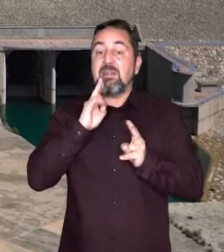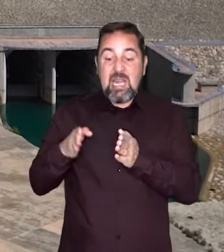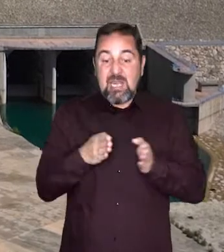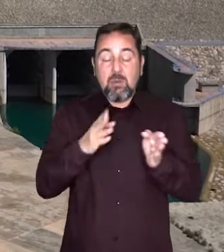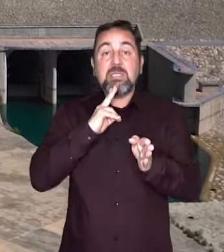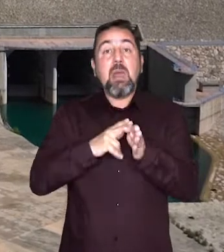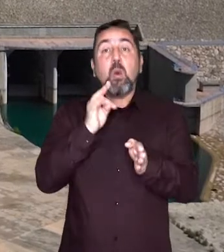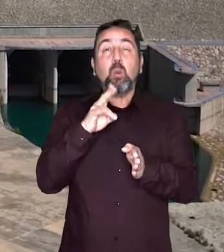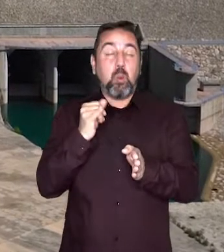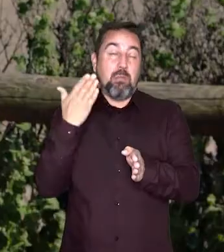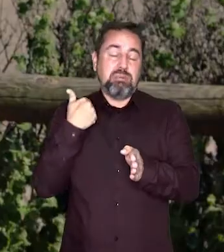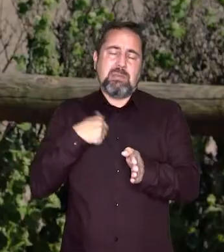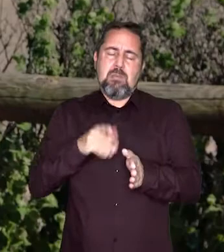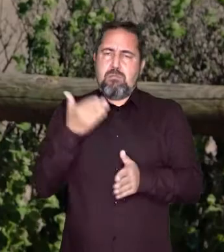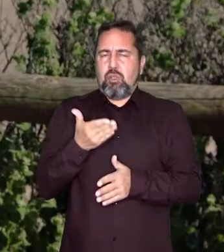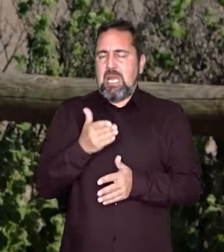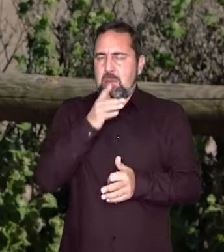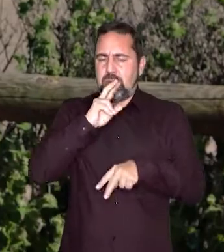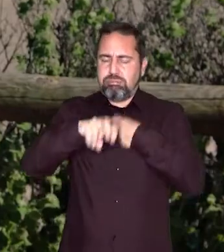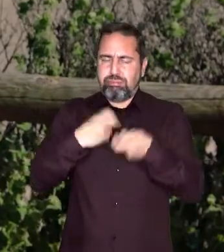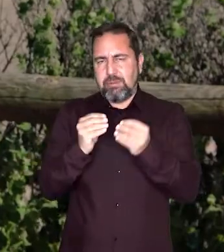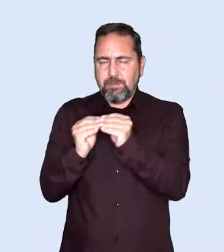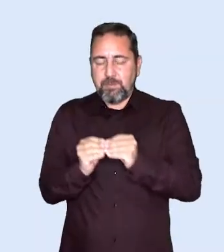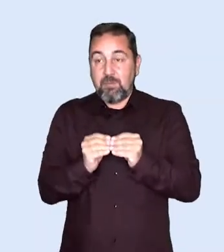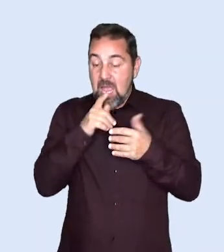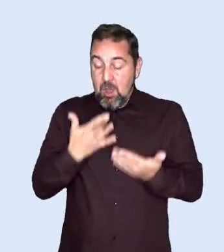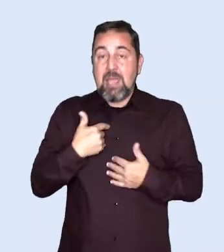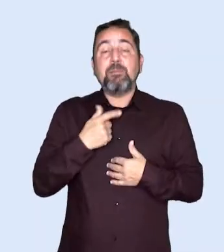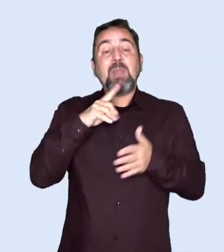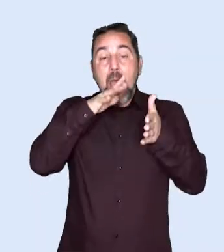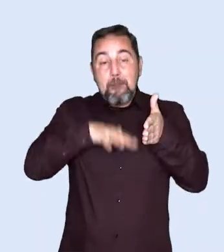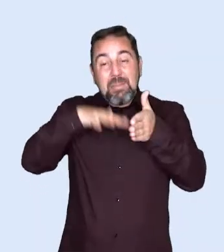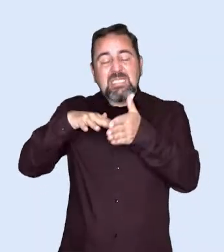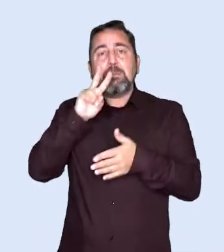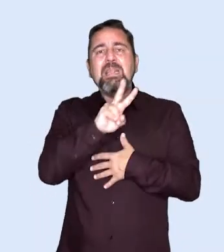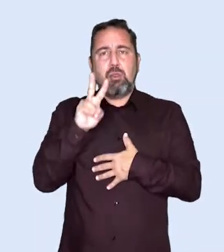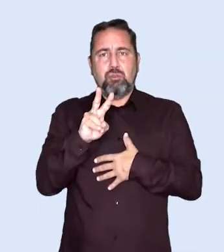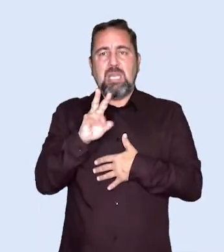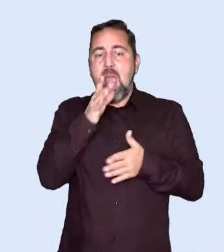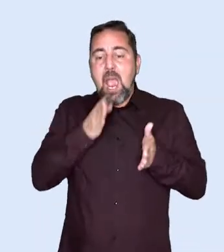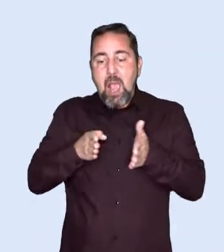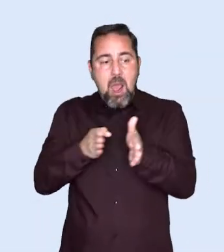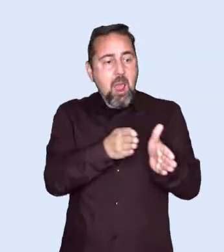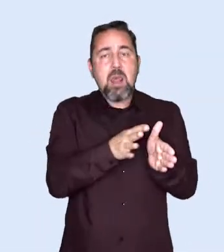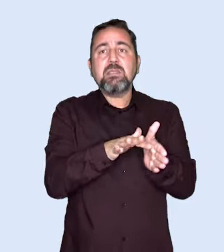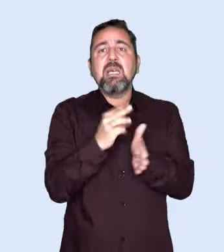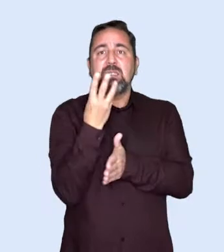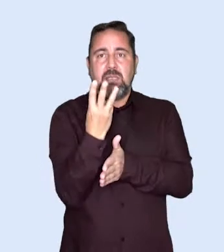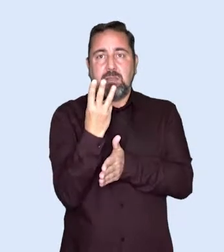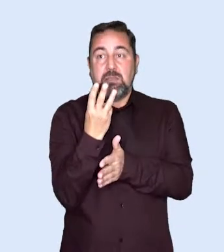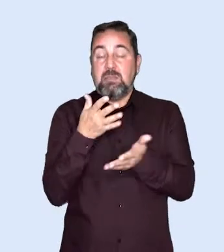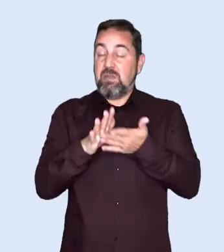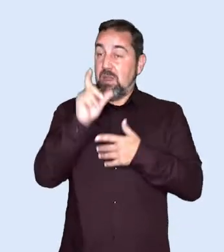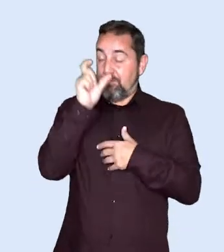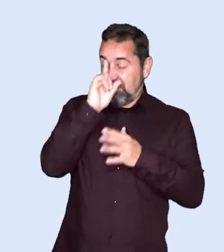nuevo cauce del río Turi hace tiempo. En el momento actual explotamos 22 presas y 3 canales, con lo cual la